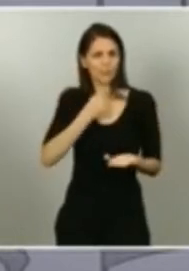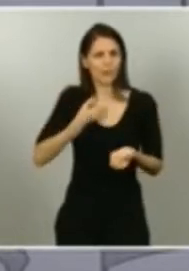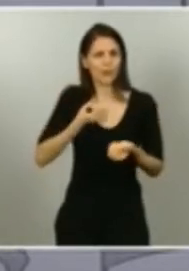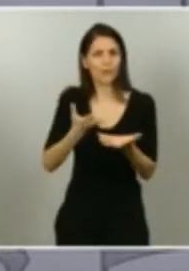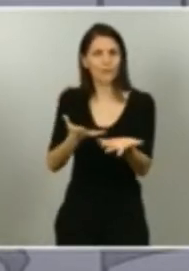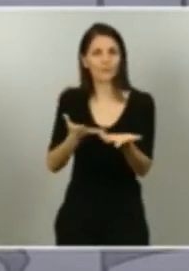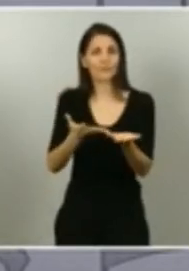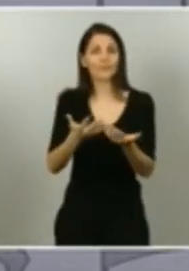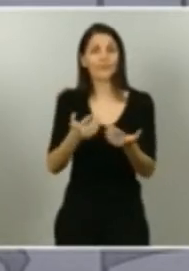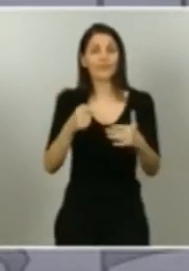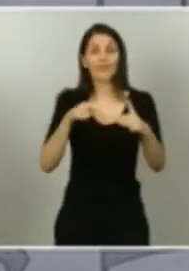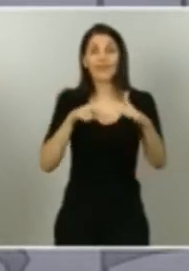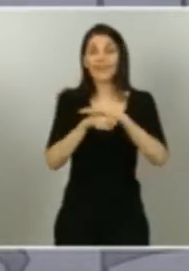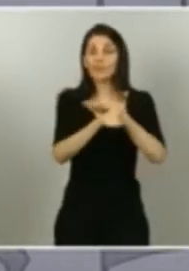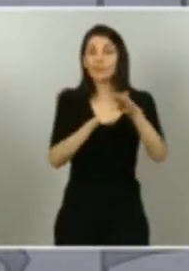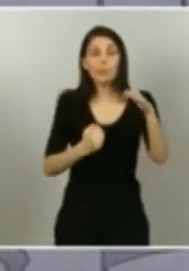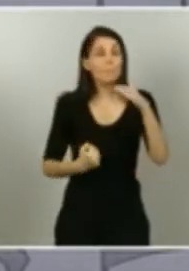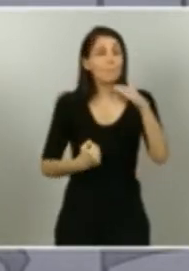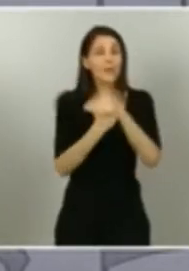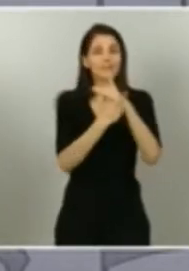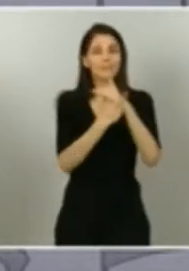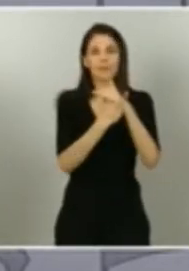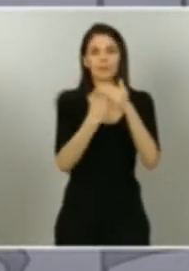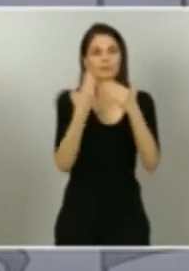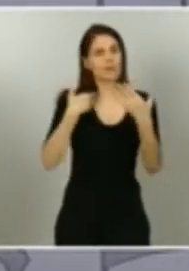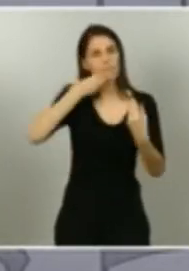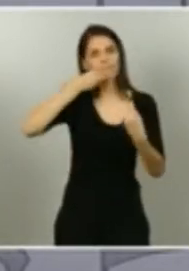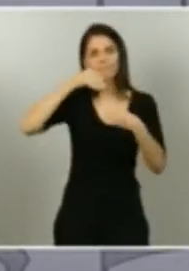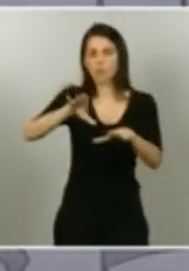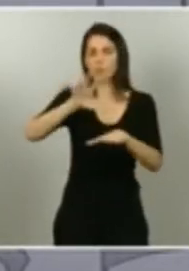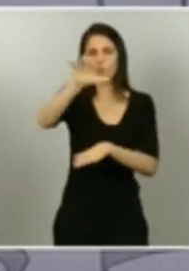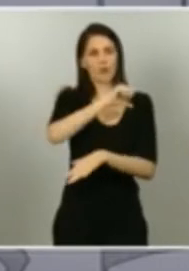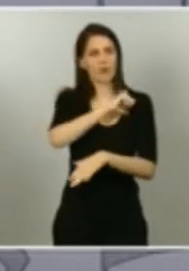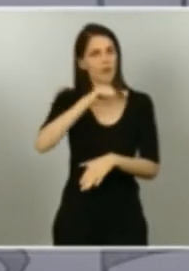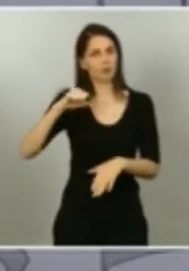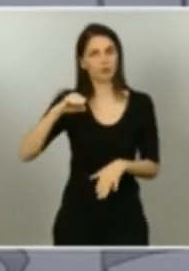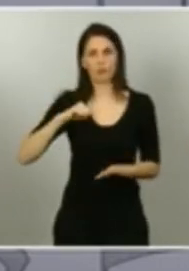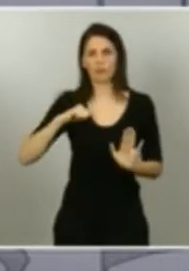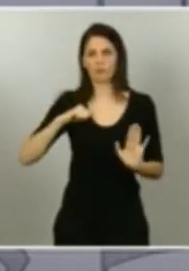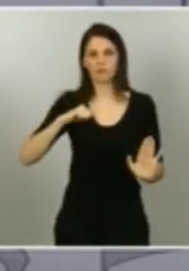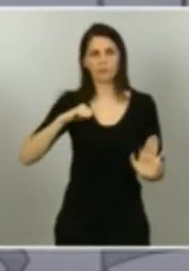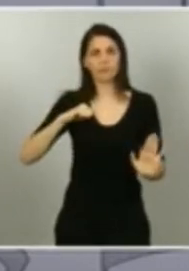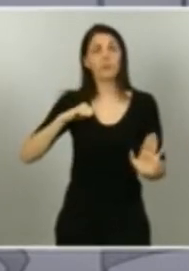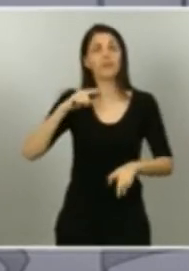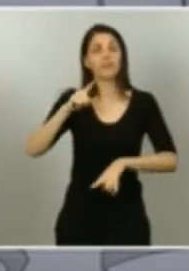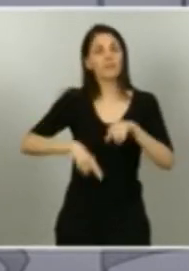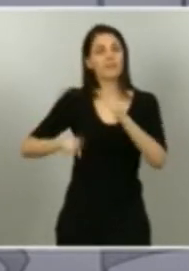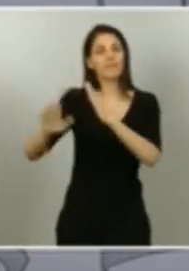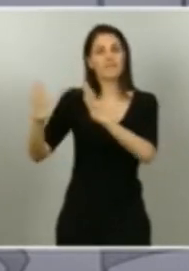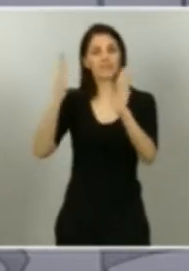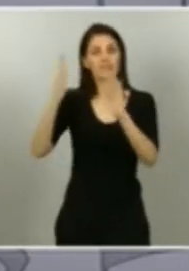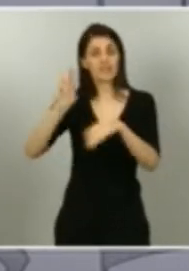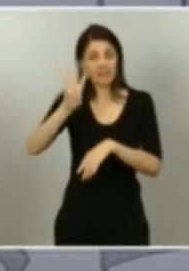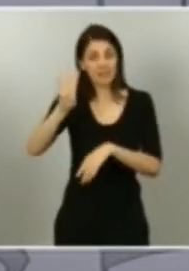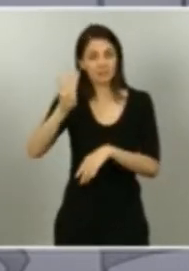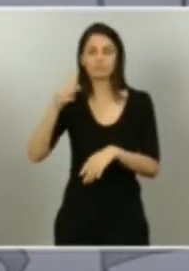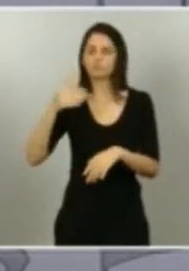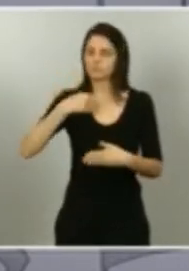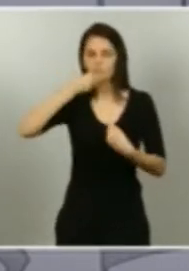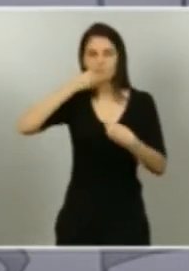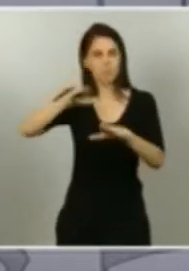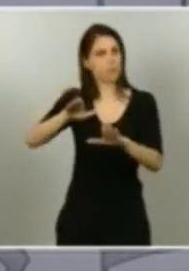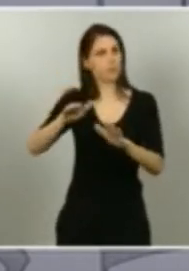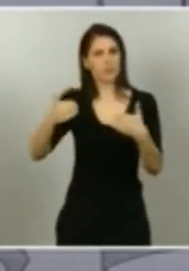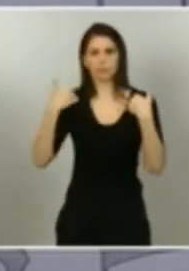definitivamente a las propias comunidades autónomas que estén en la fase 3. Esta misma mañana he compartido esta